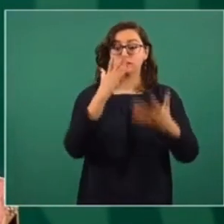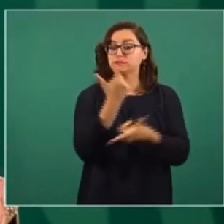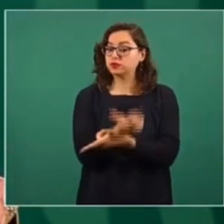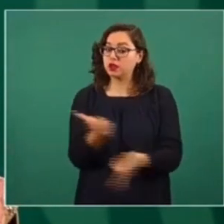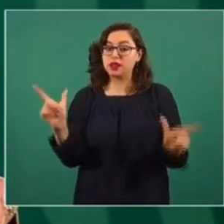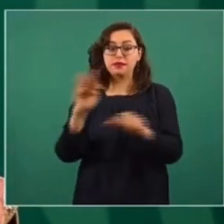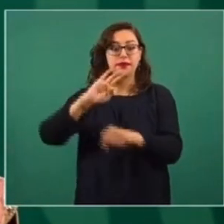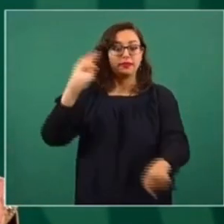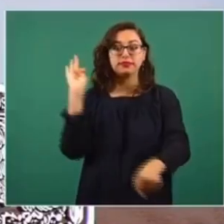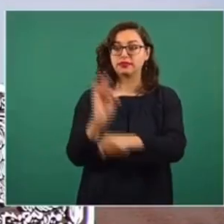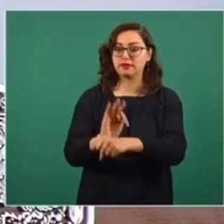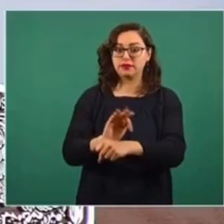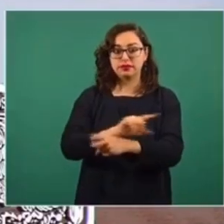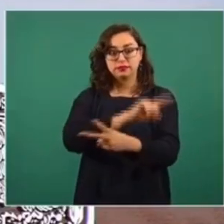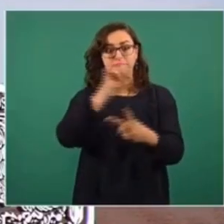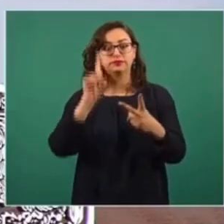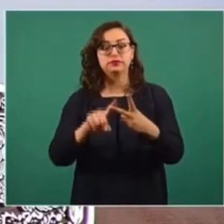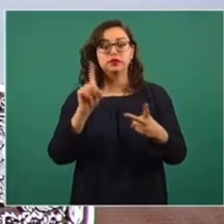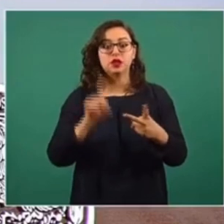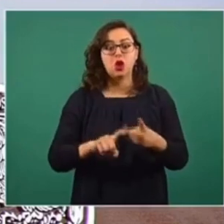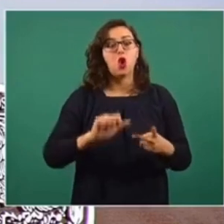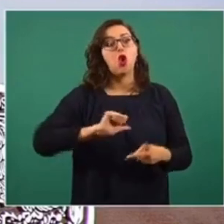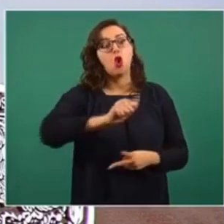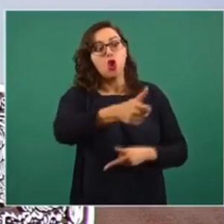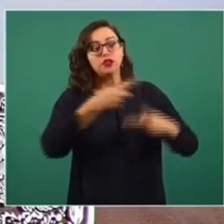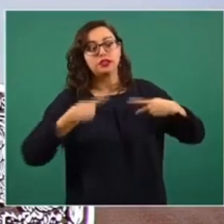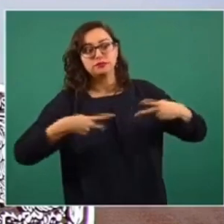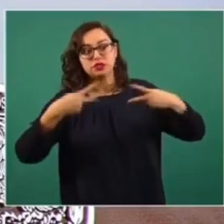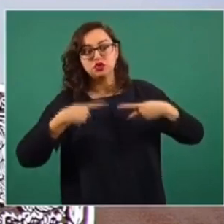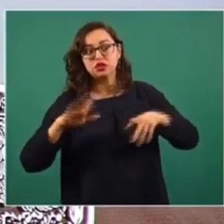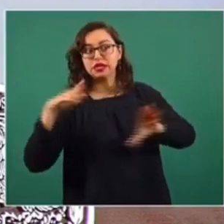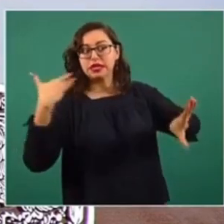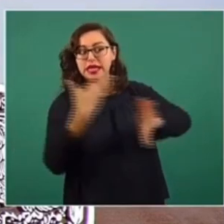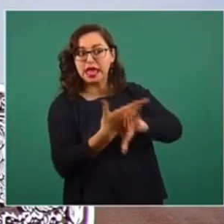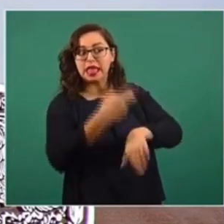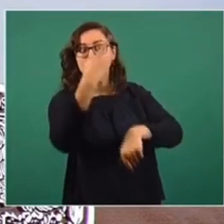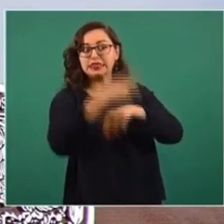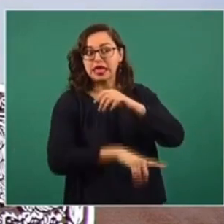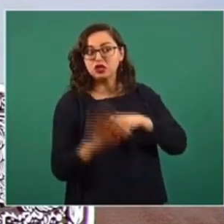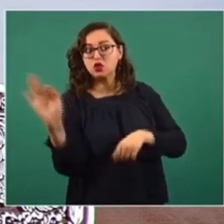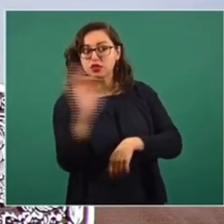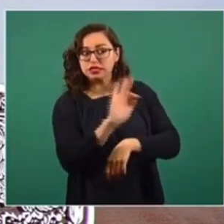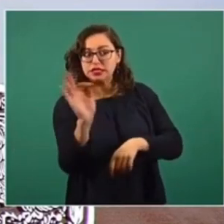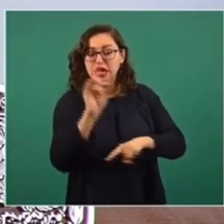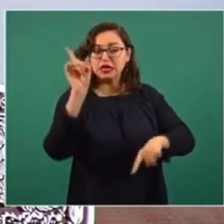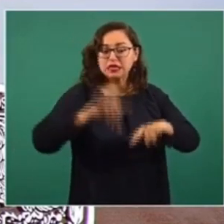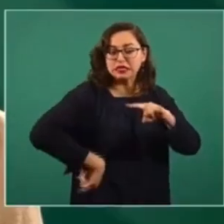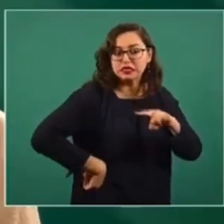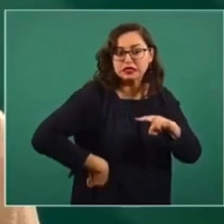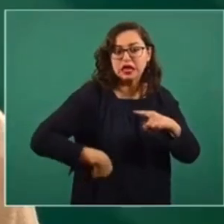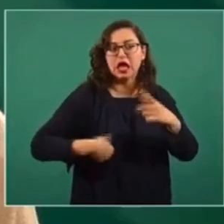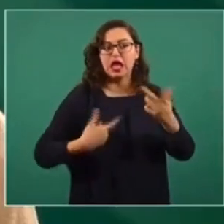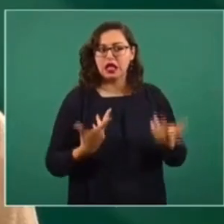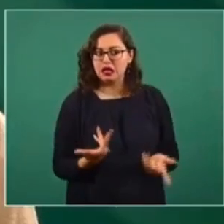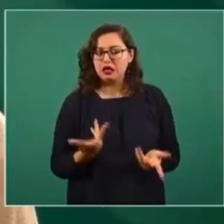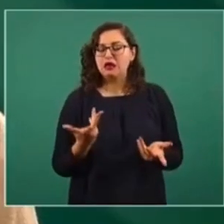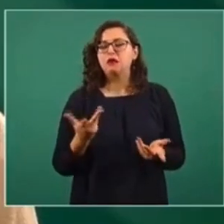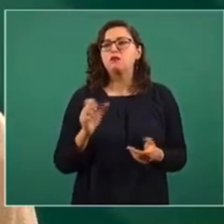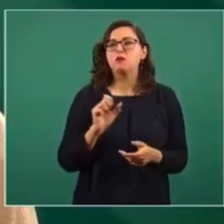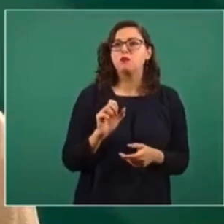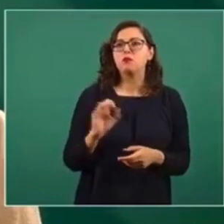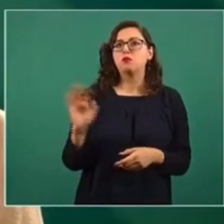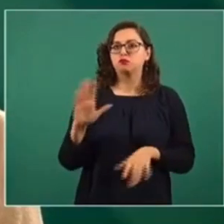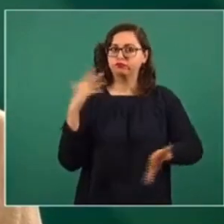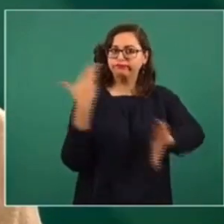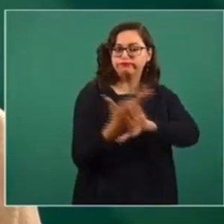también, defender los derechos de terceros y la afectación que pudiera tener esta libertad de expresión respecto de los derechos de